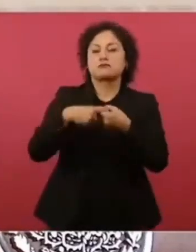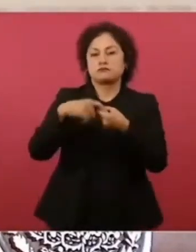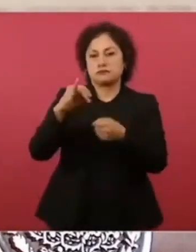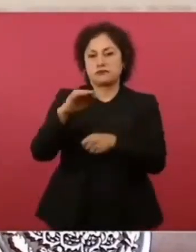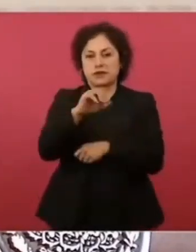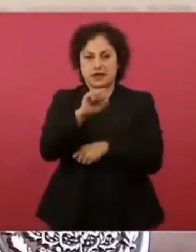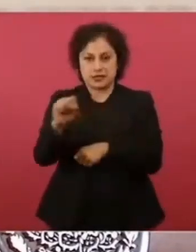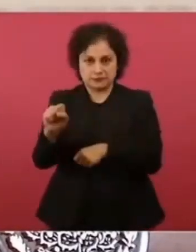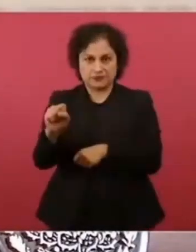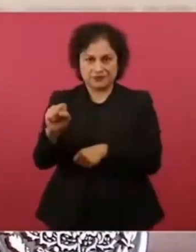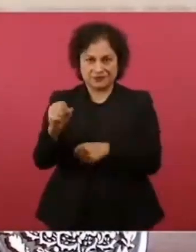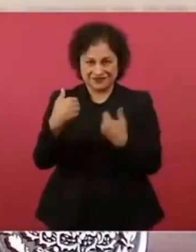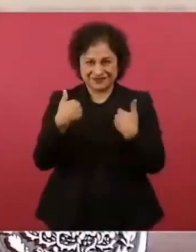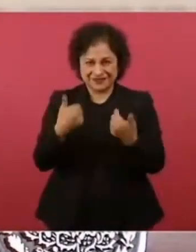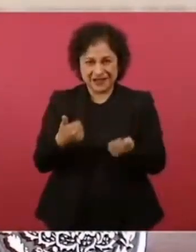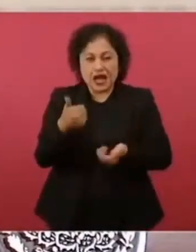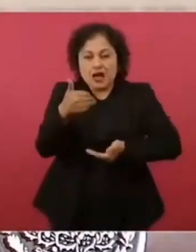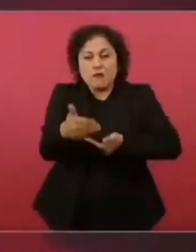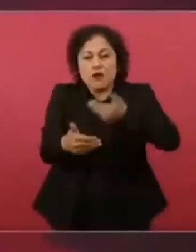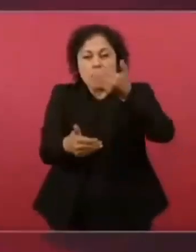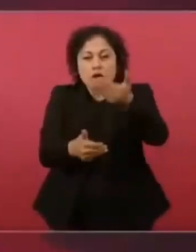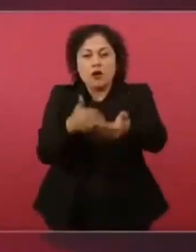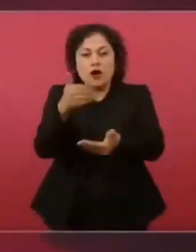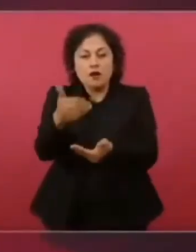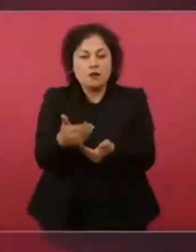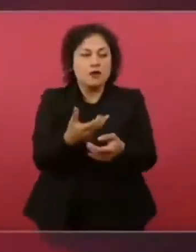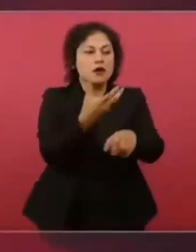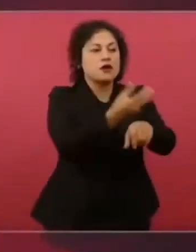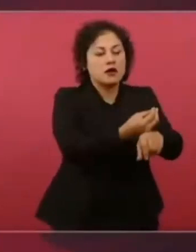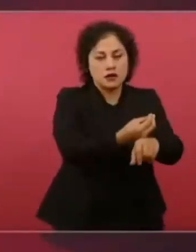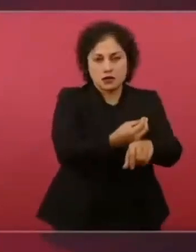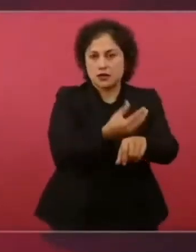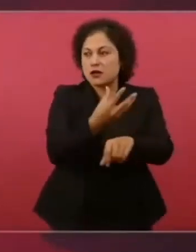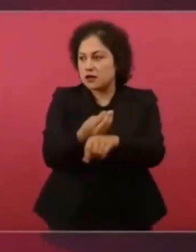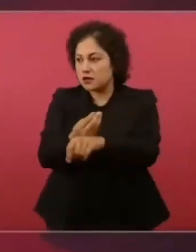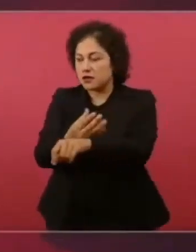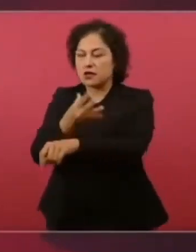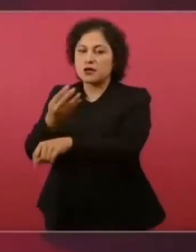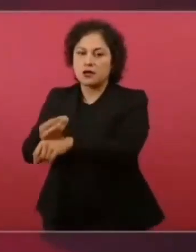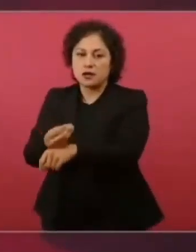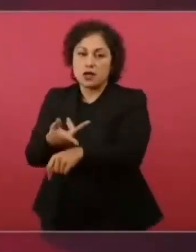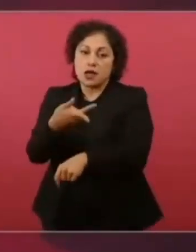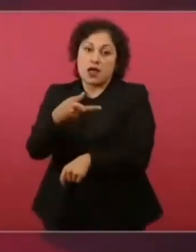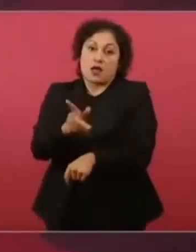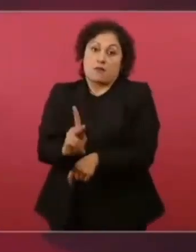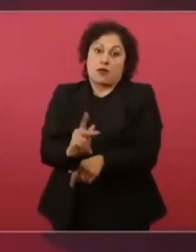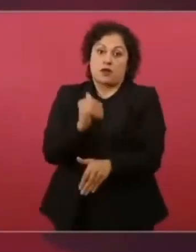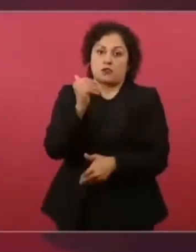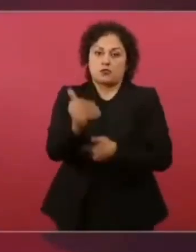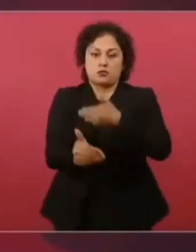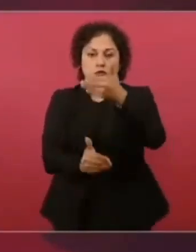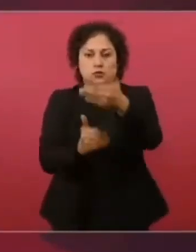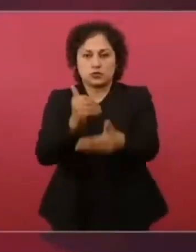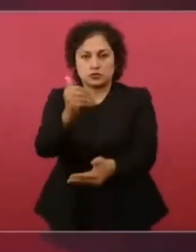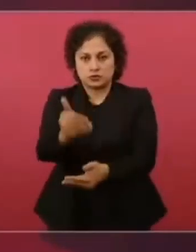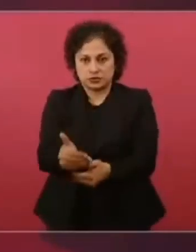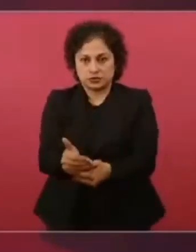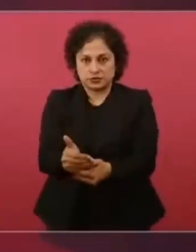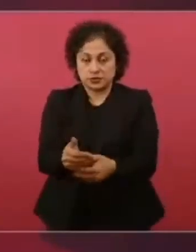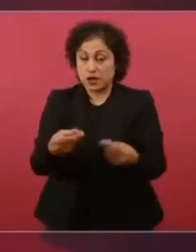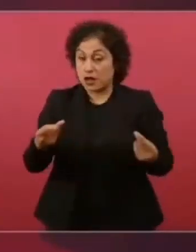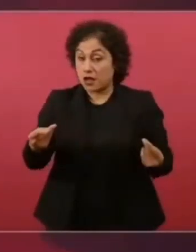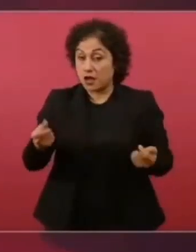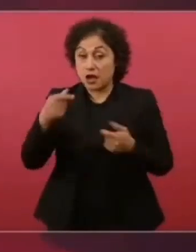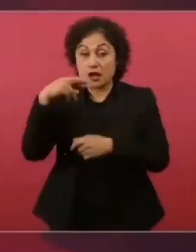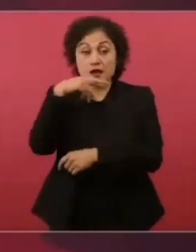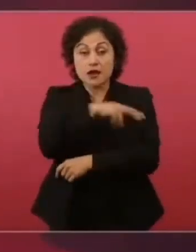Se va avanzando y es un proceso. Pero no se puede de la noche a